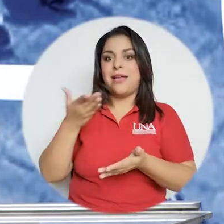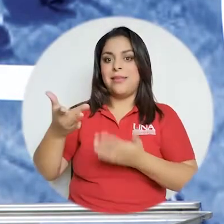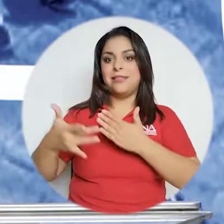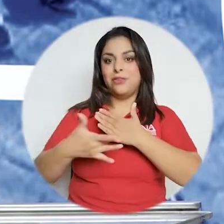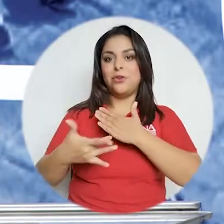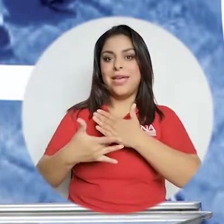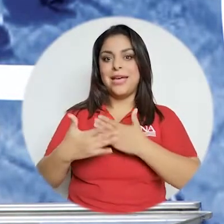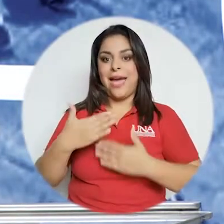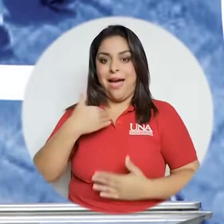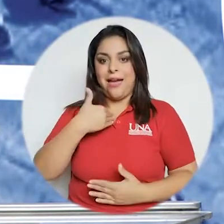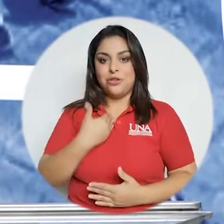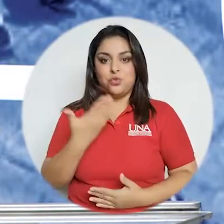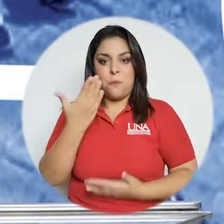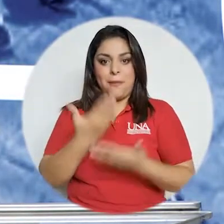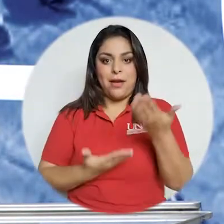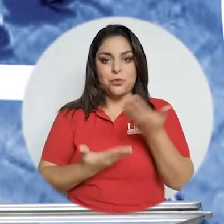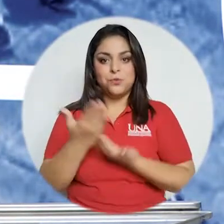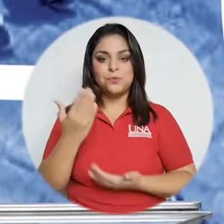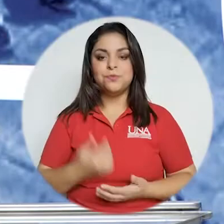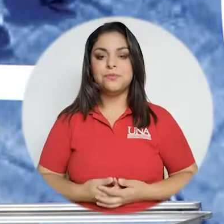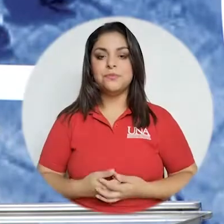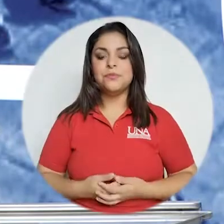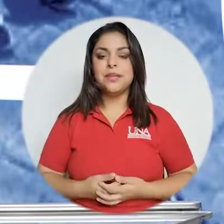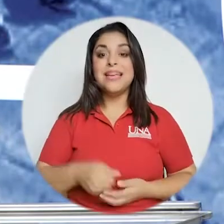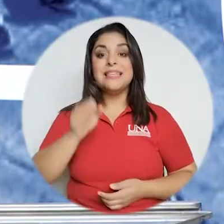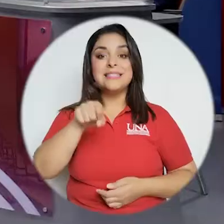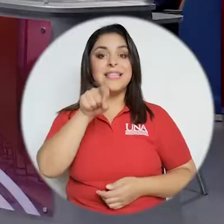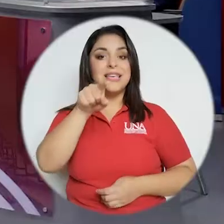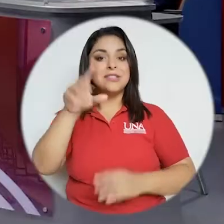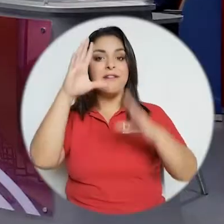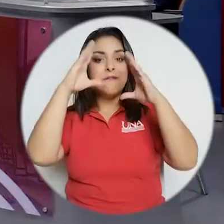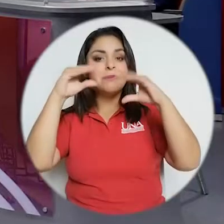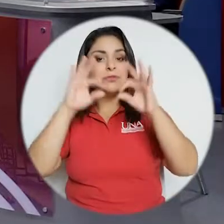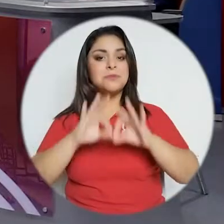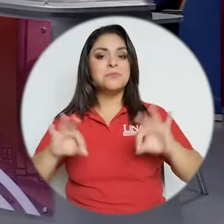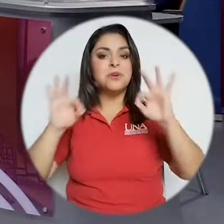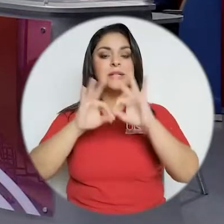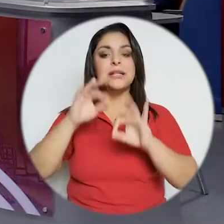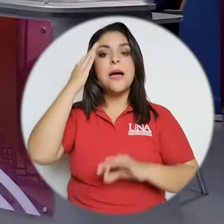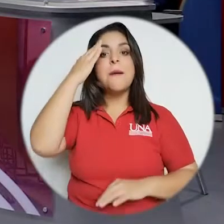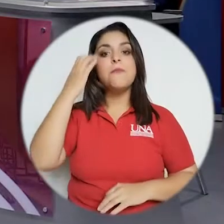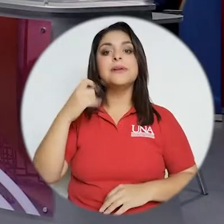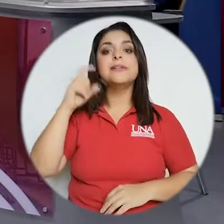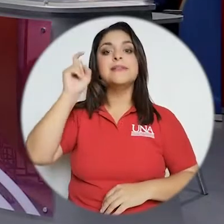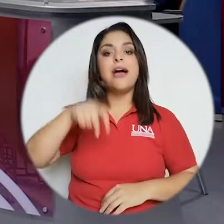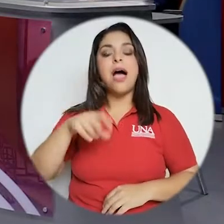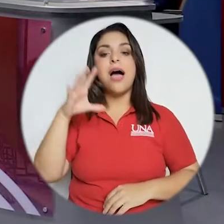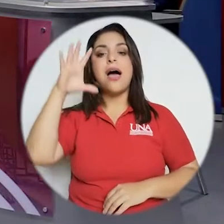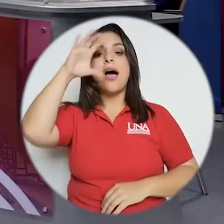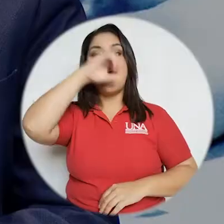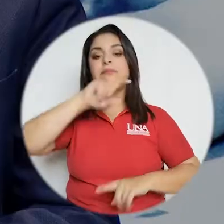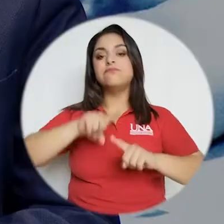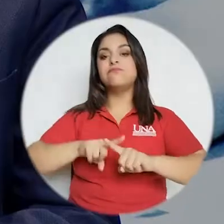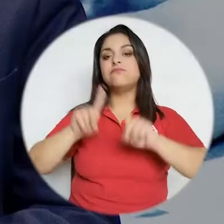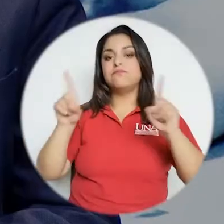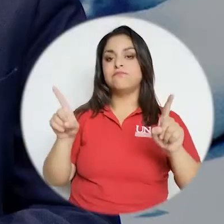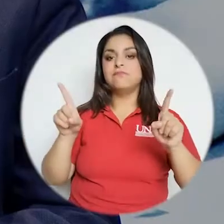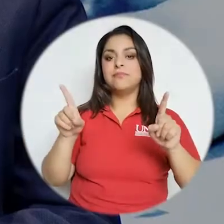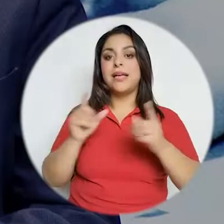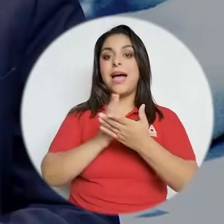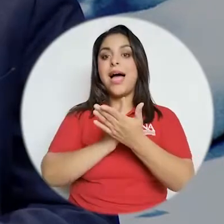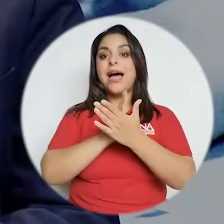le saca el mejor provecho a la tecnología que tiene en su mano eso es un dato importante doña Maribel porque tenemos que diferenciar